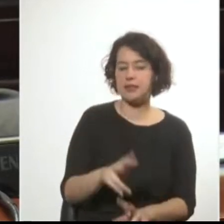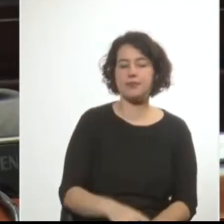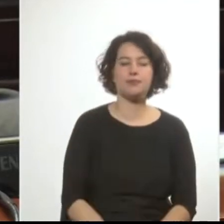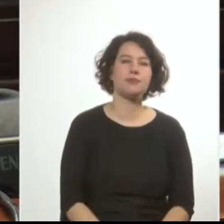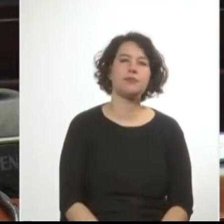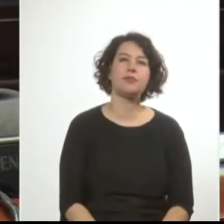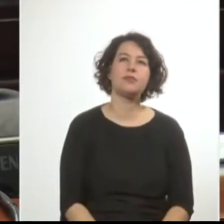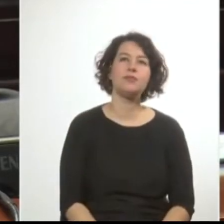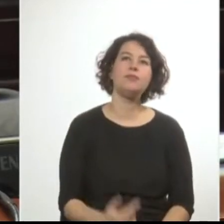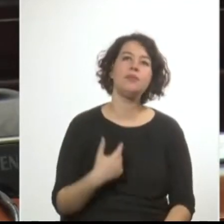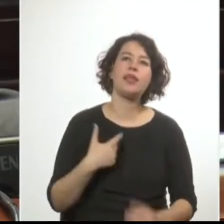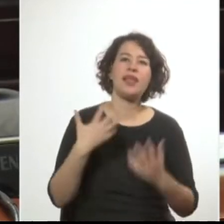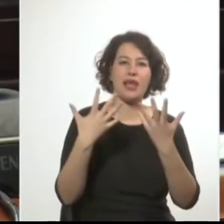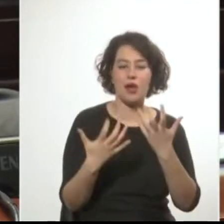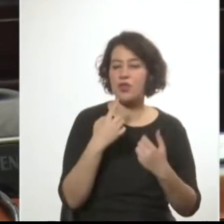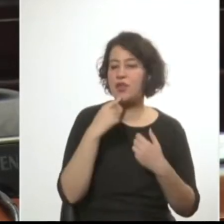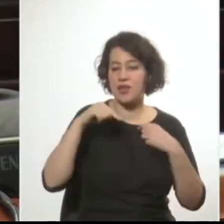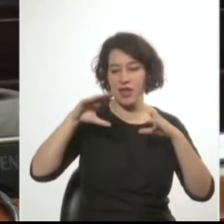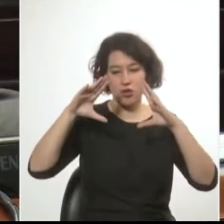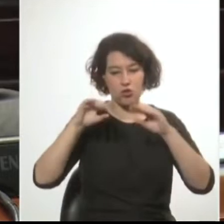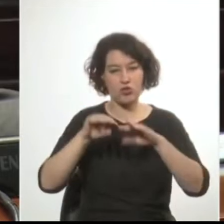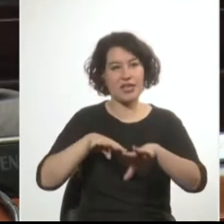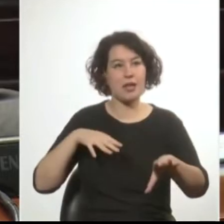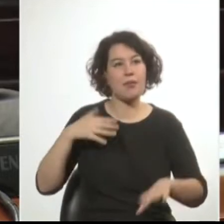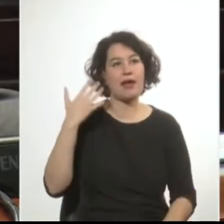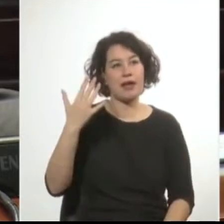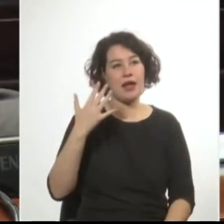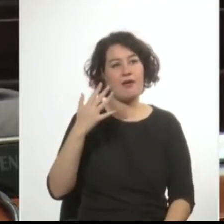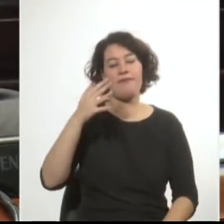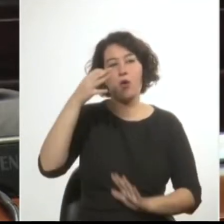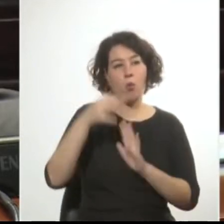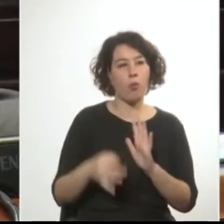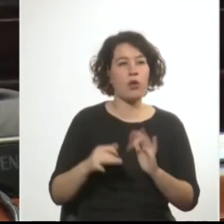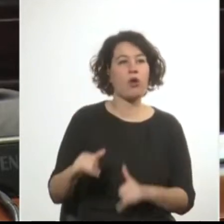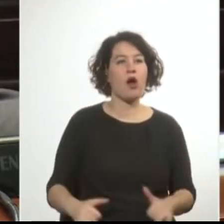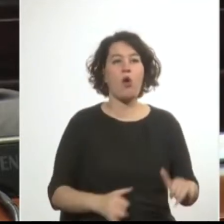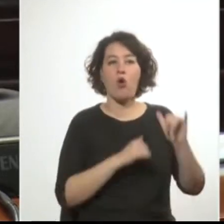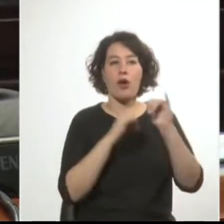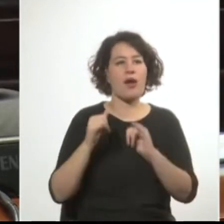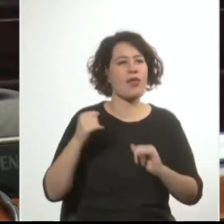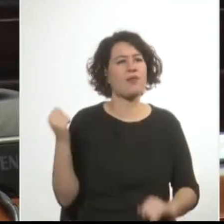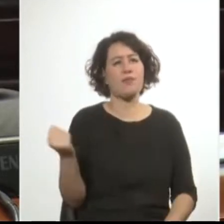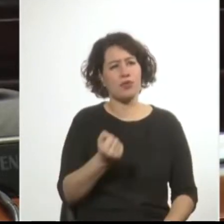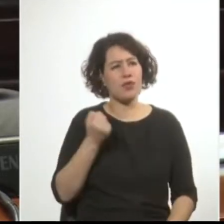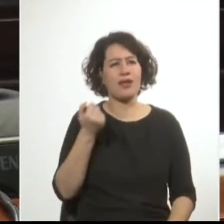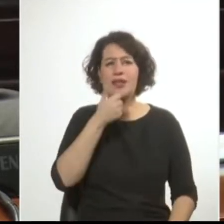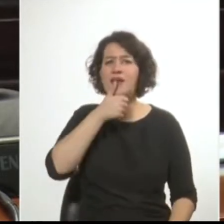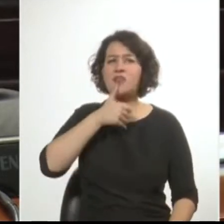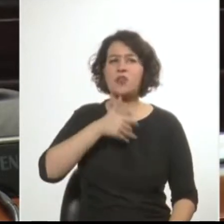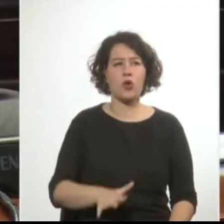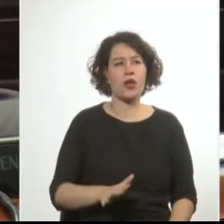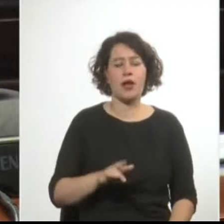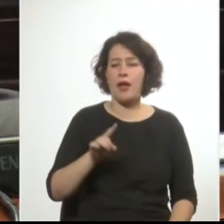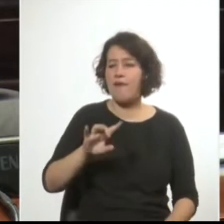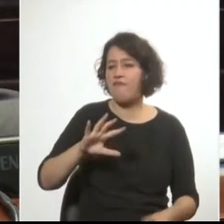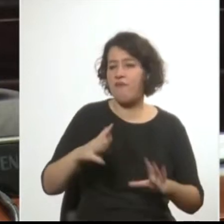Quiero decir que esta noche la Asamblea General va a cumplir una jornada de una trascendencia histórica, de